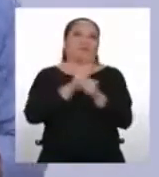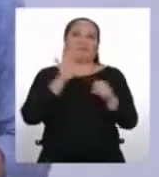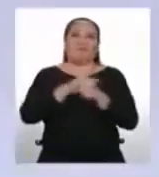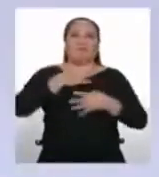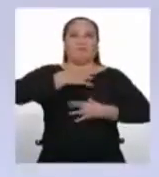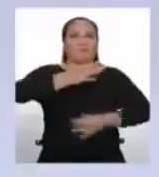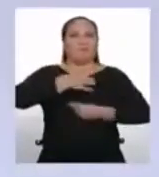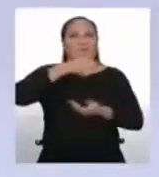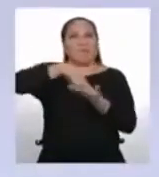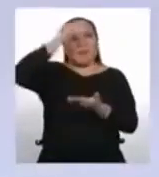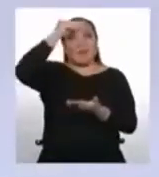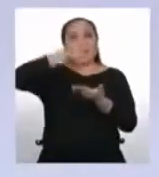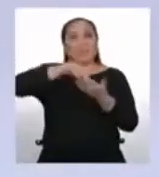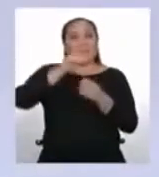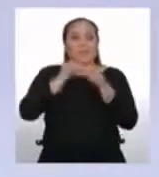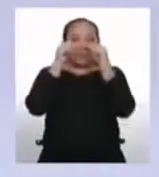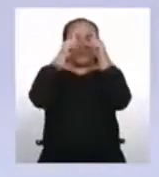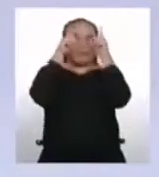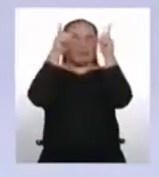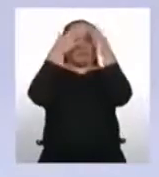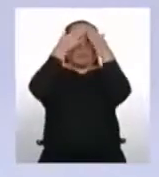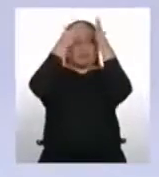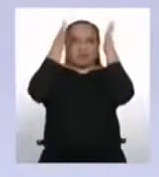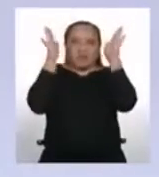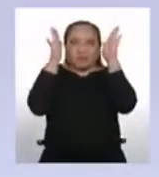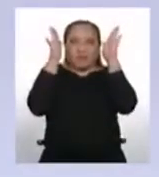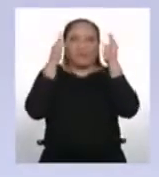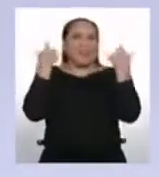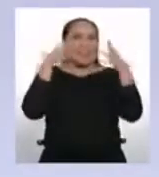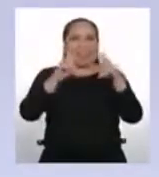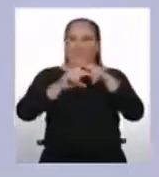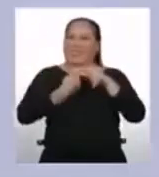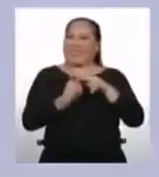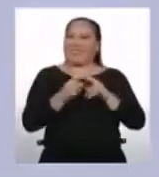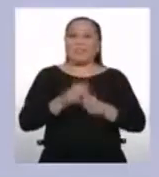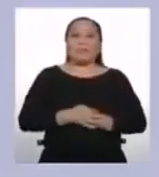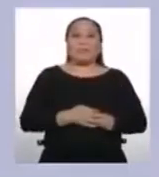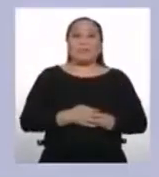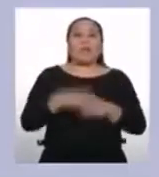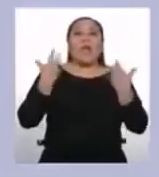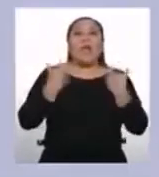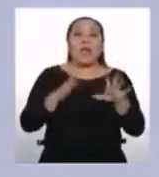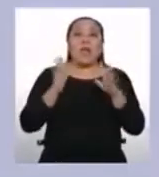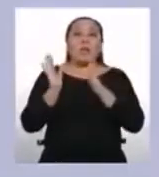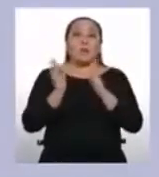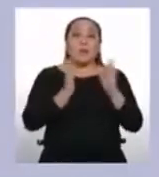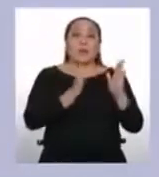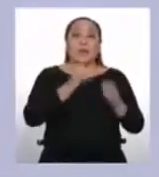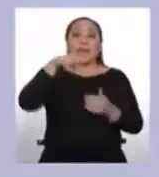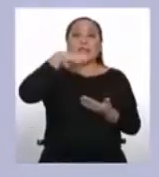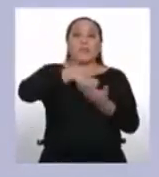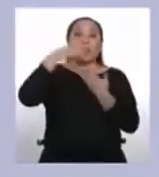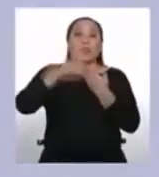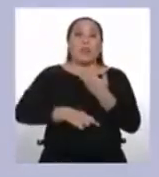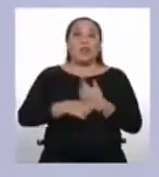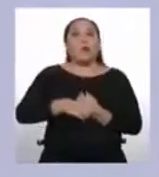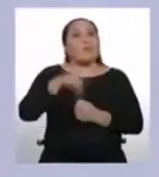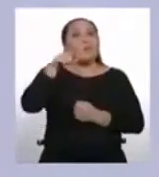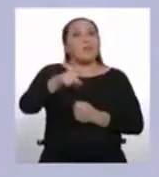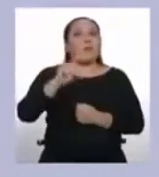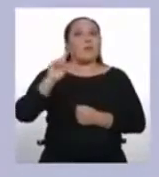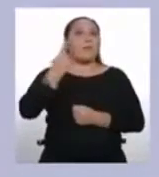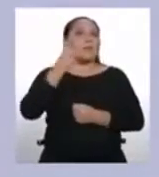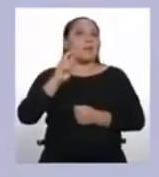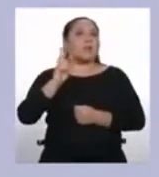aprendizaje. Despertemos nuestros sentidos, activemos nuestra mente porque comenzamos. Hemos preparado este programa para ustedes chicos y chicas de